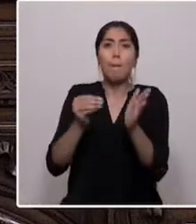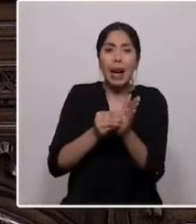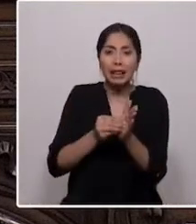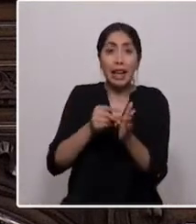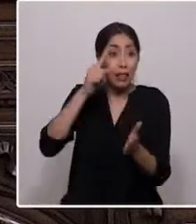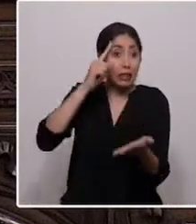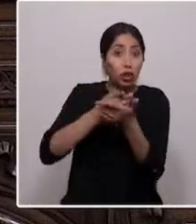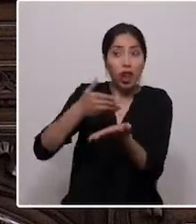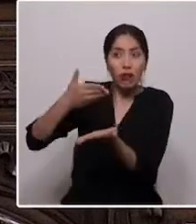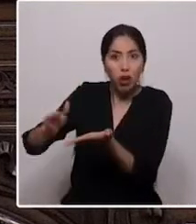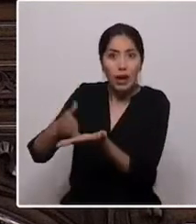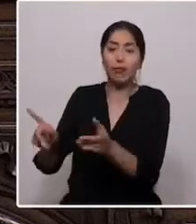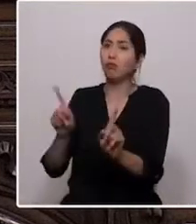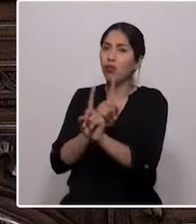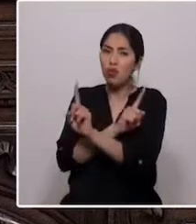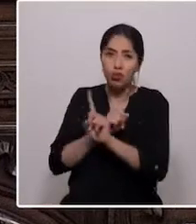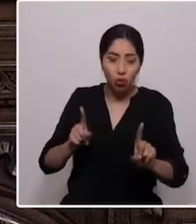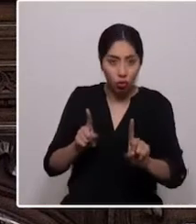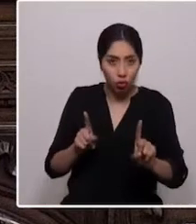que ver con su propio destino.